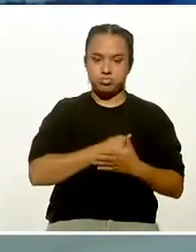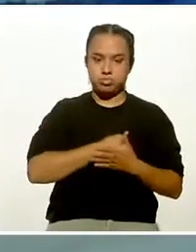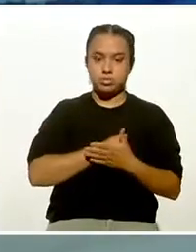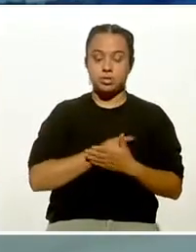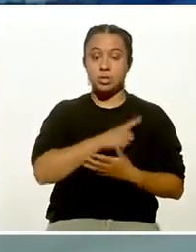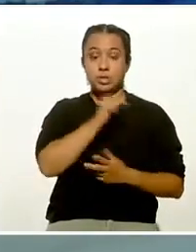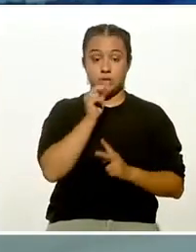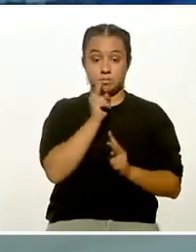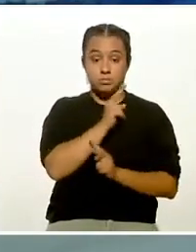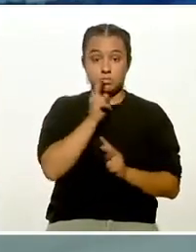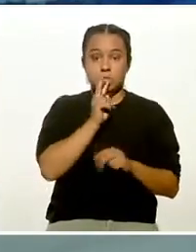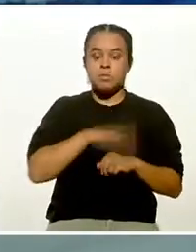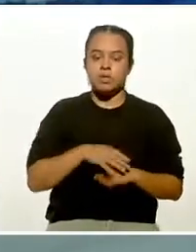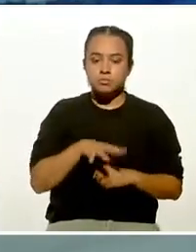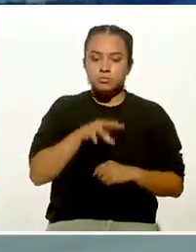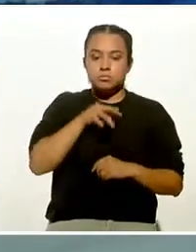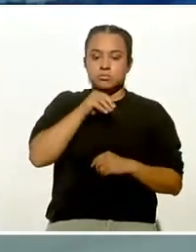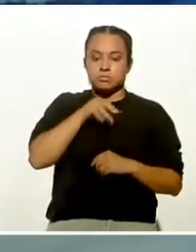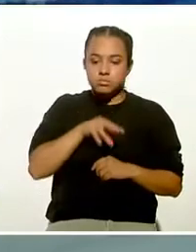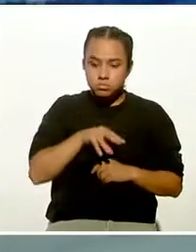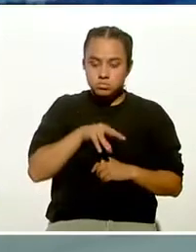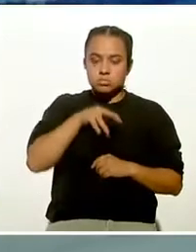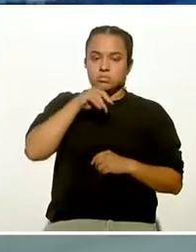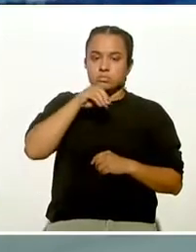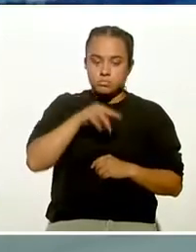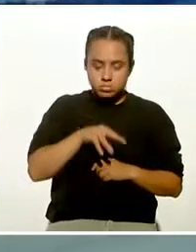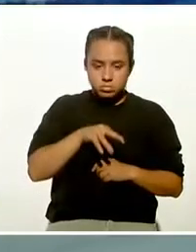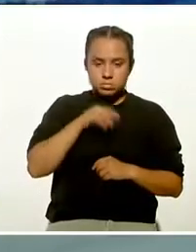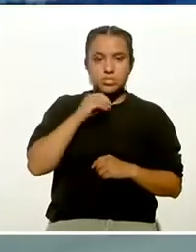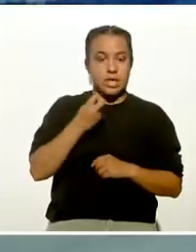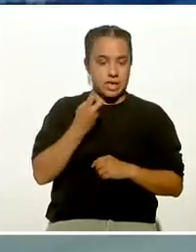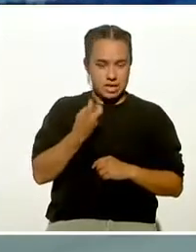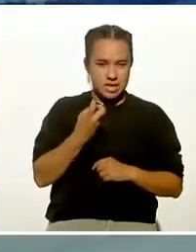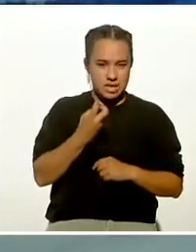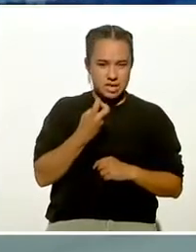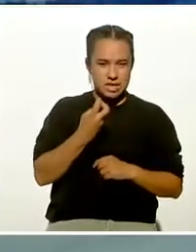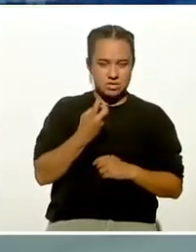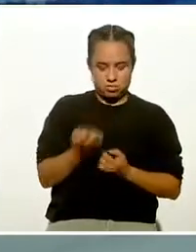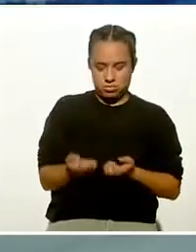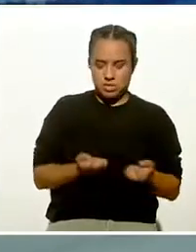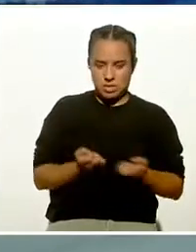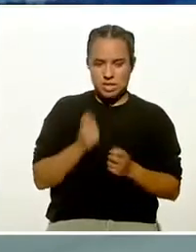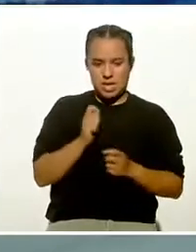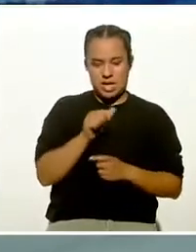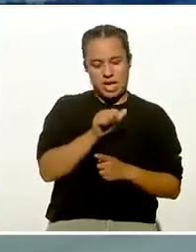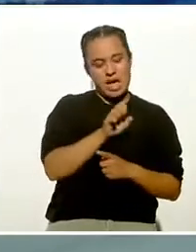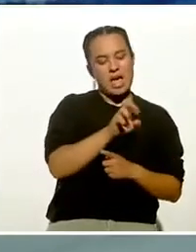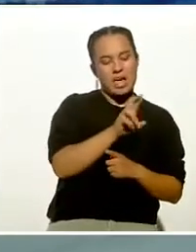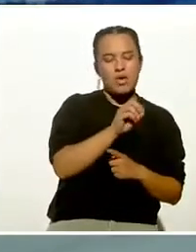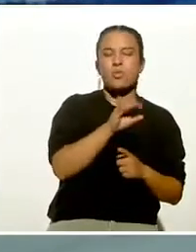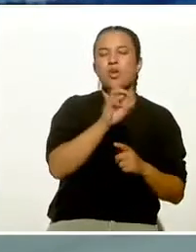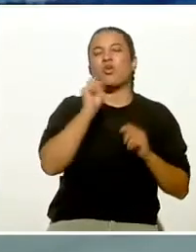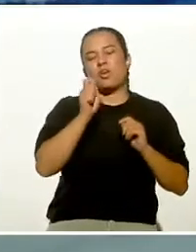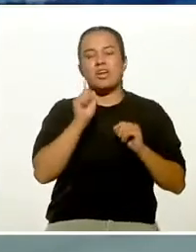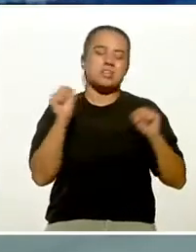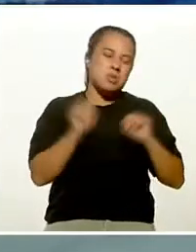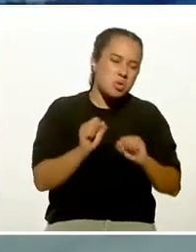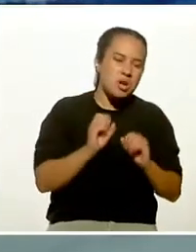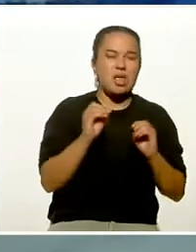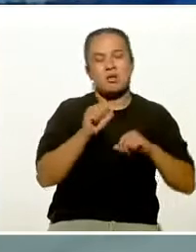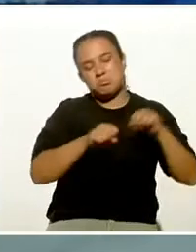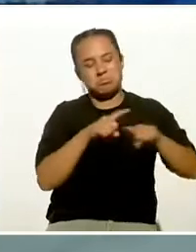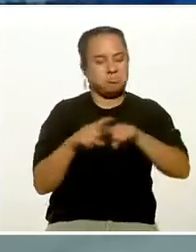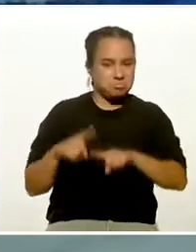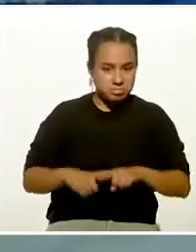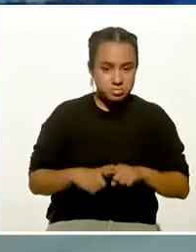también a aumentar, a ver aumentada. Ese es también lo que se le llama como ejercicio aeróbico. ¿Cuáles son los